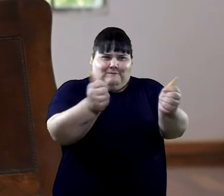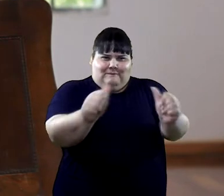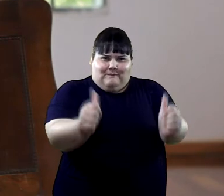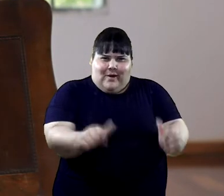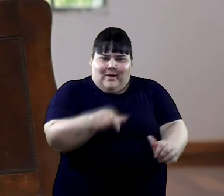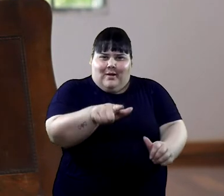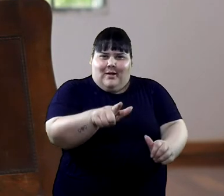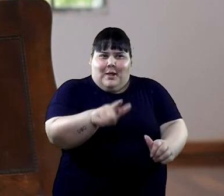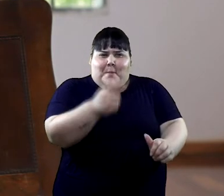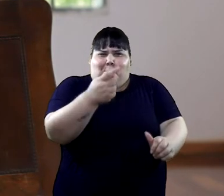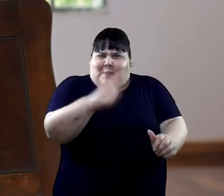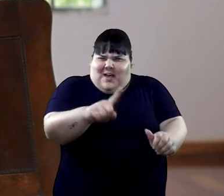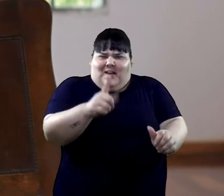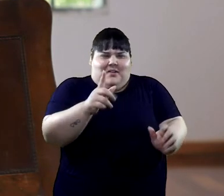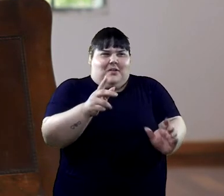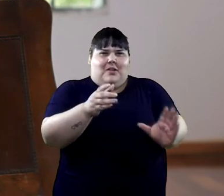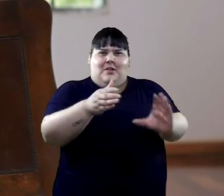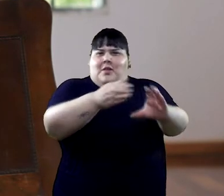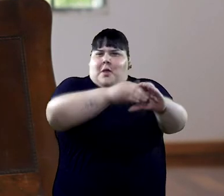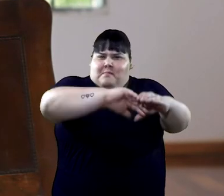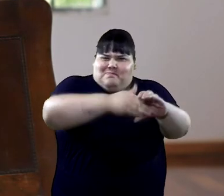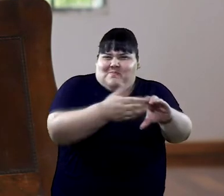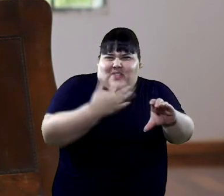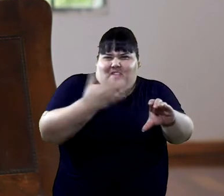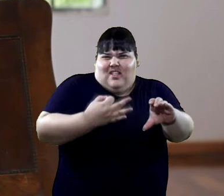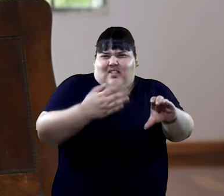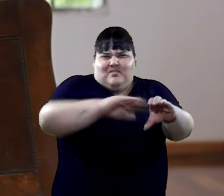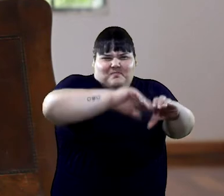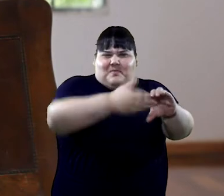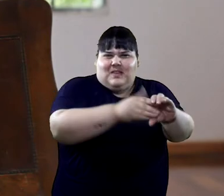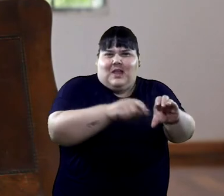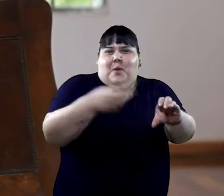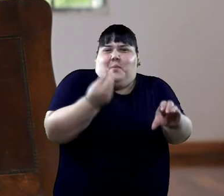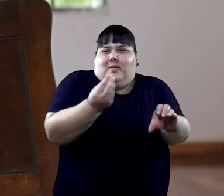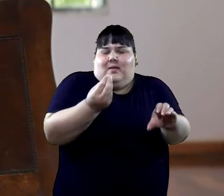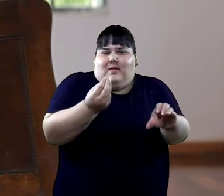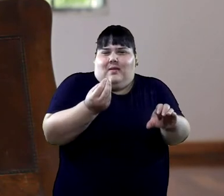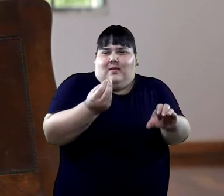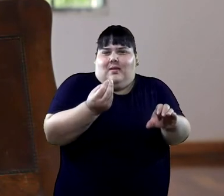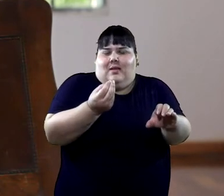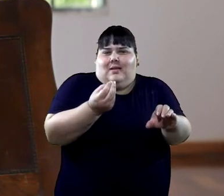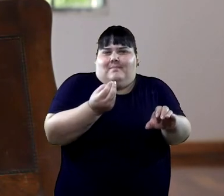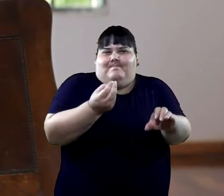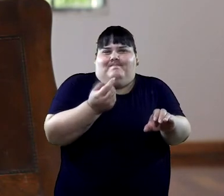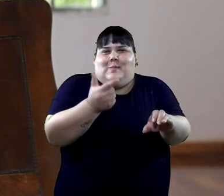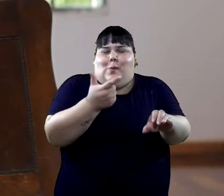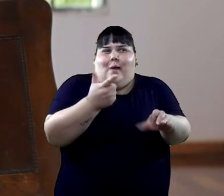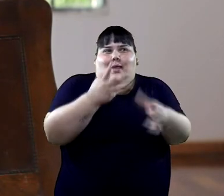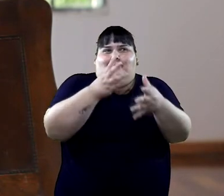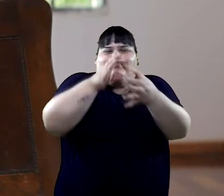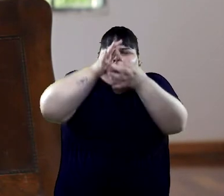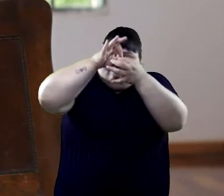No, es un envase. No pueden conectarse consigo.